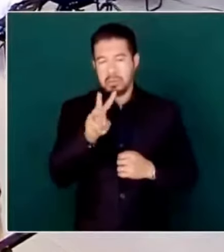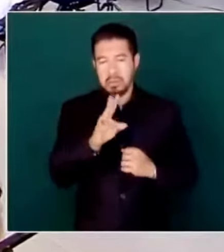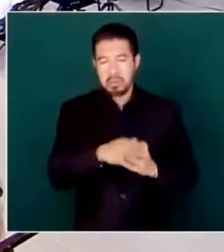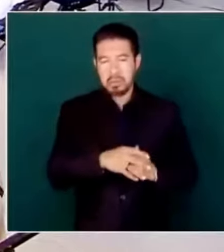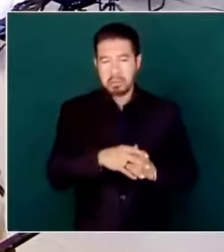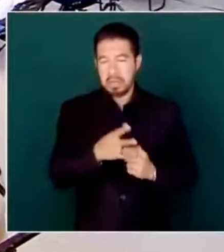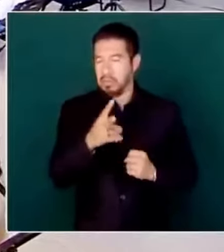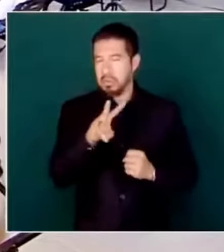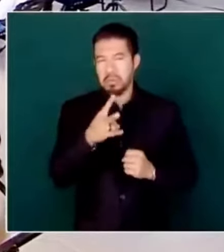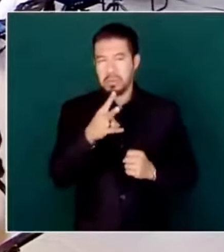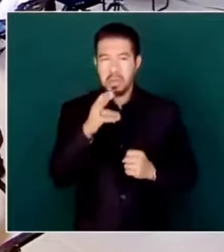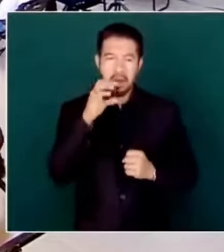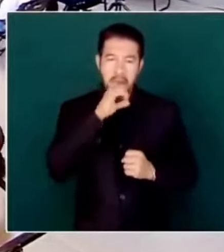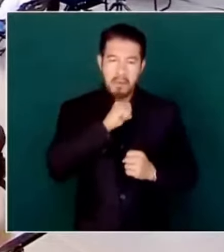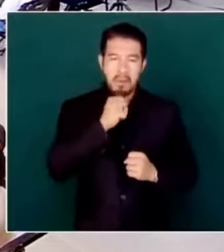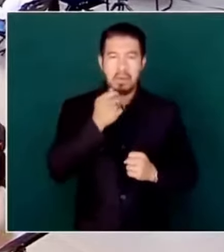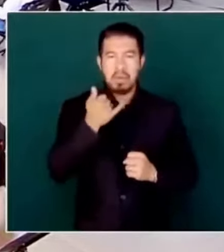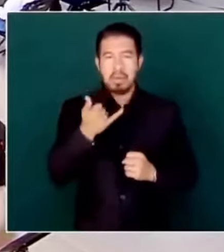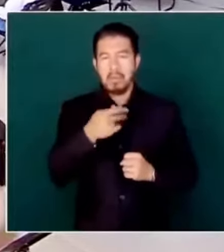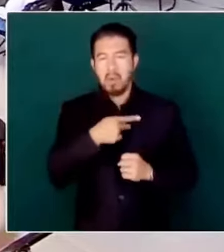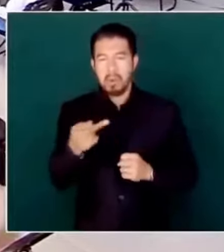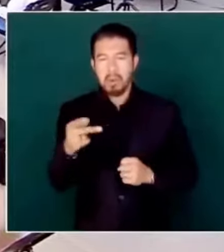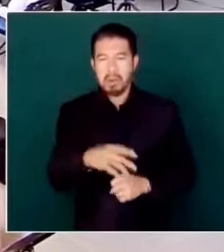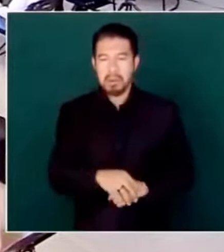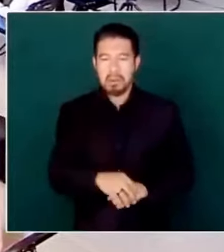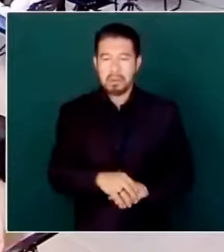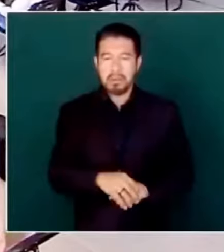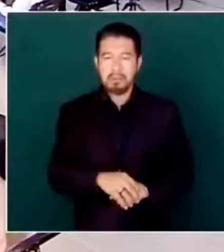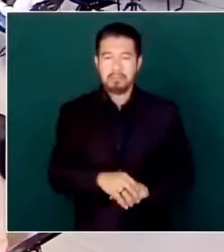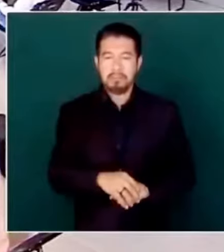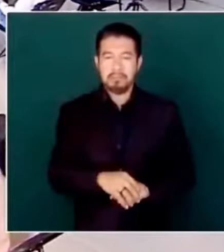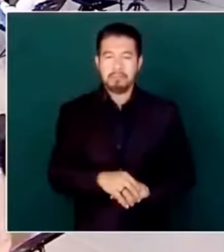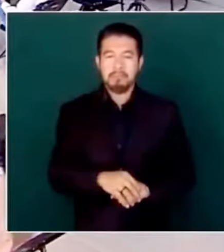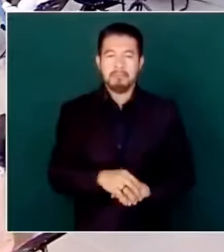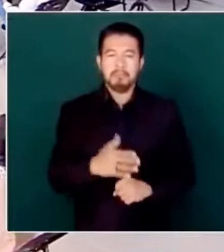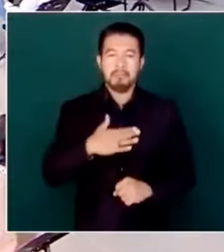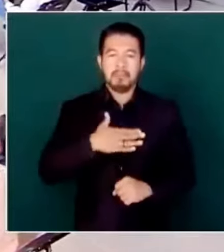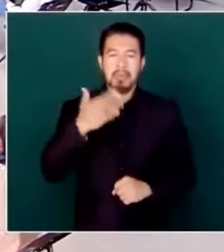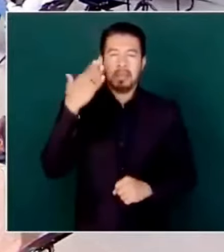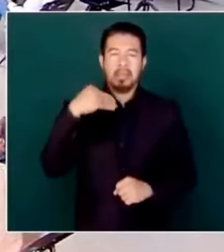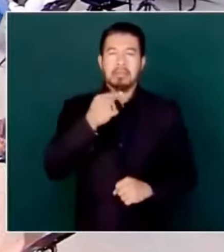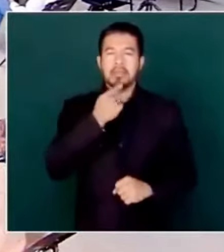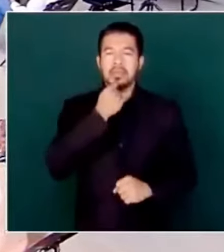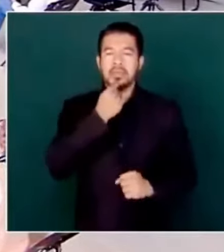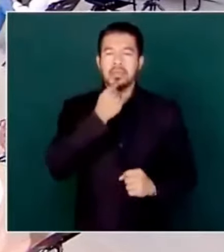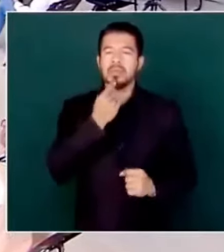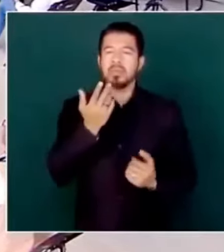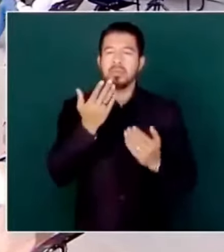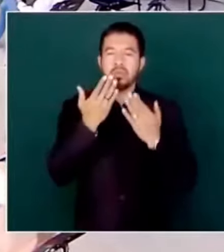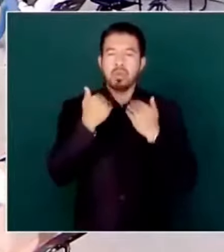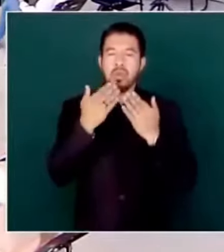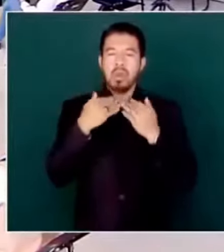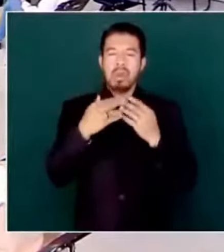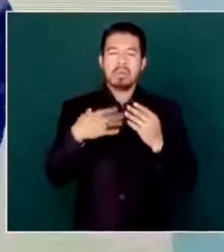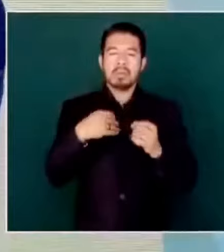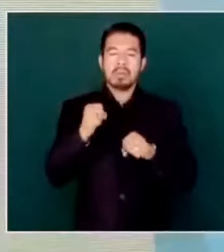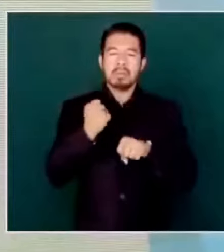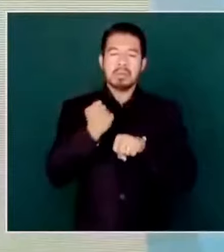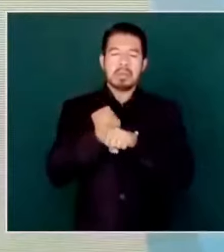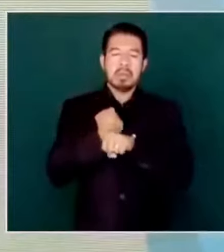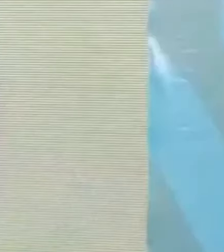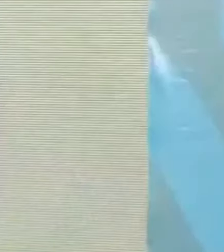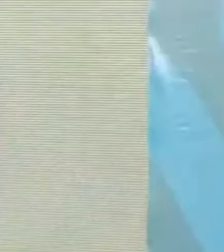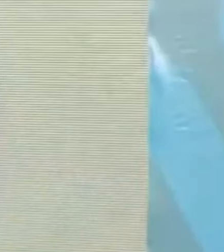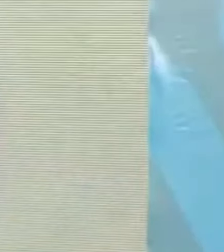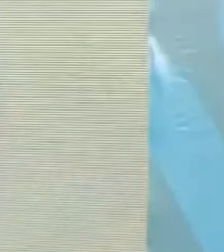son las dos cosas, que yo de niño no usaba zapato, teníamos un par de zapatos nada más para